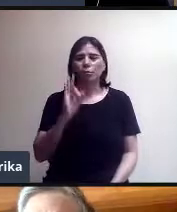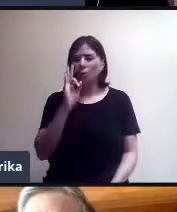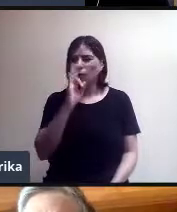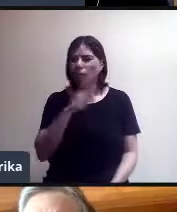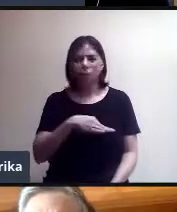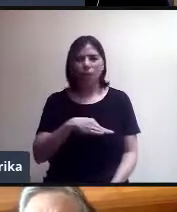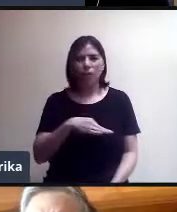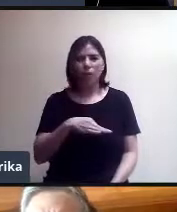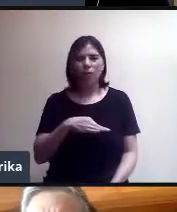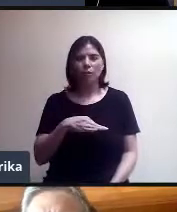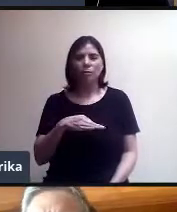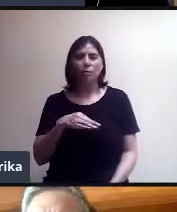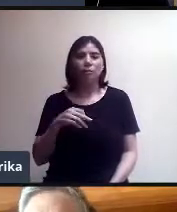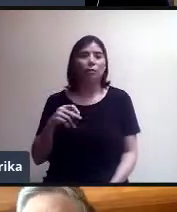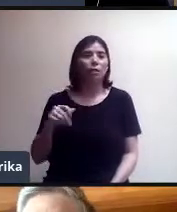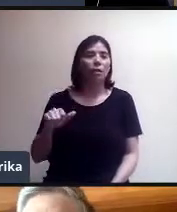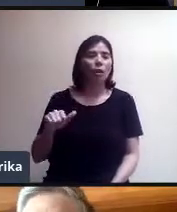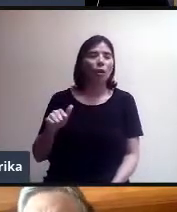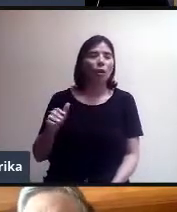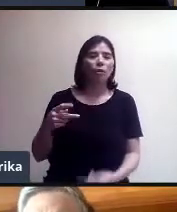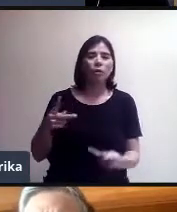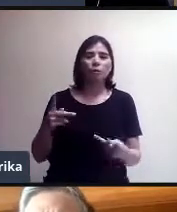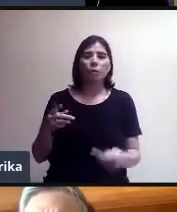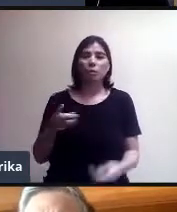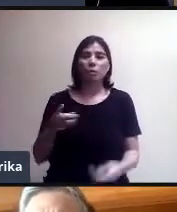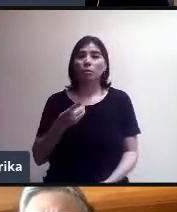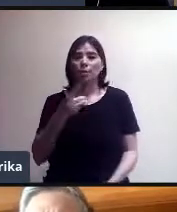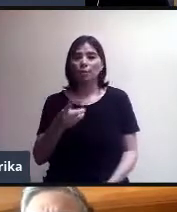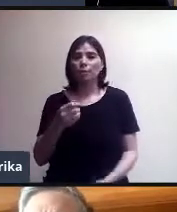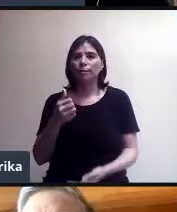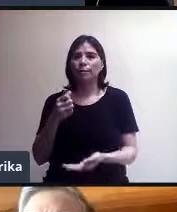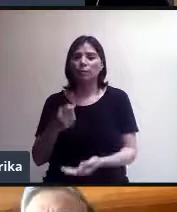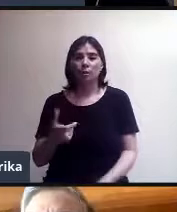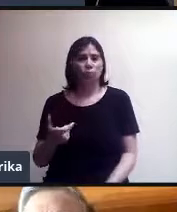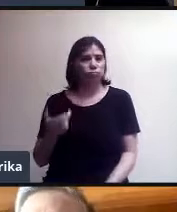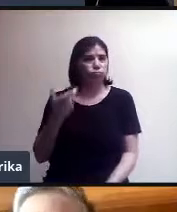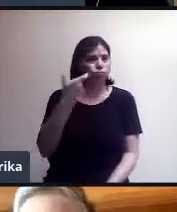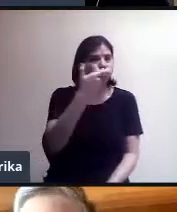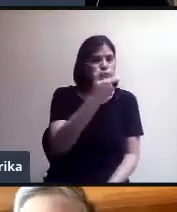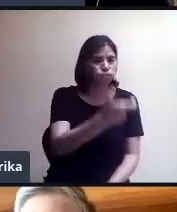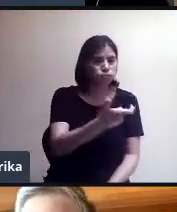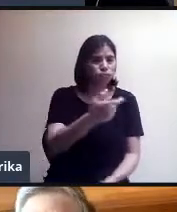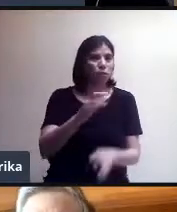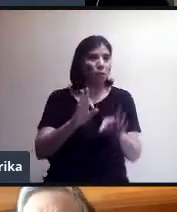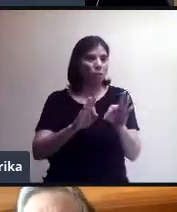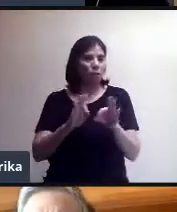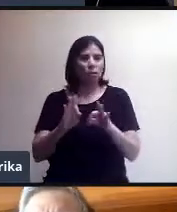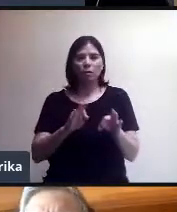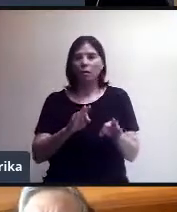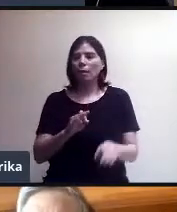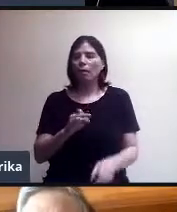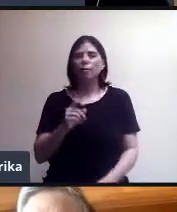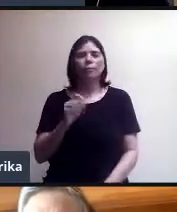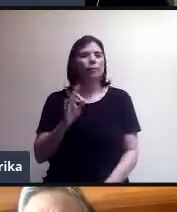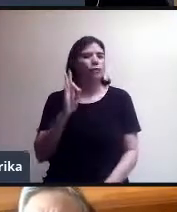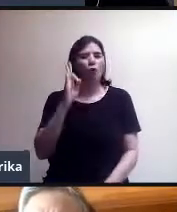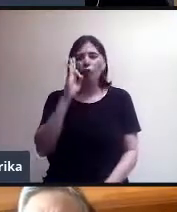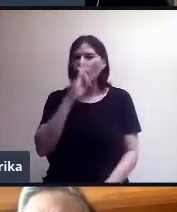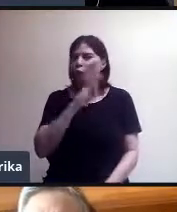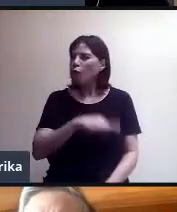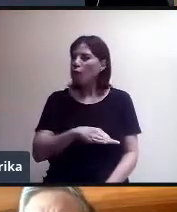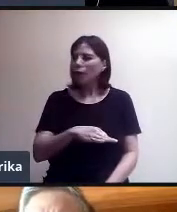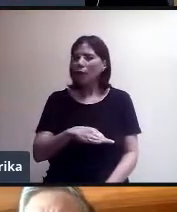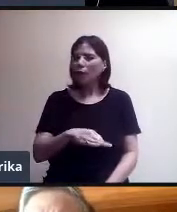que hemos pagado un centavo por estas herramientas, está mintiendo. Está mintiendo.